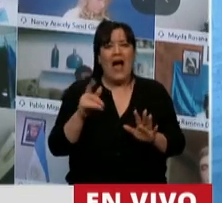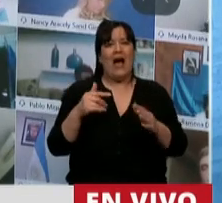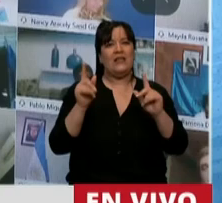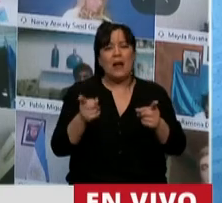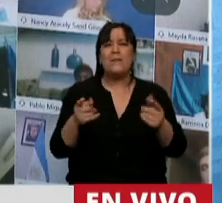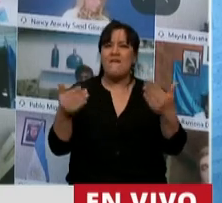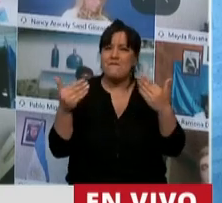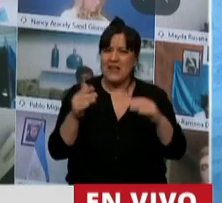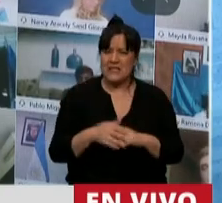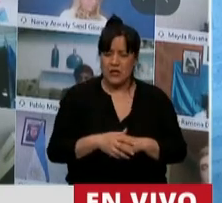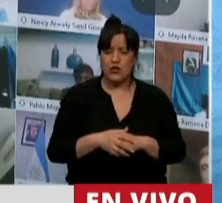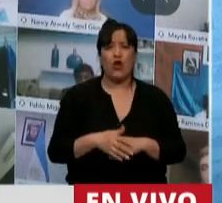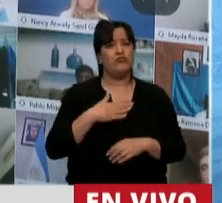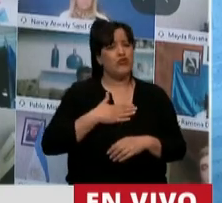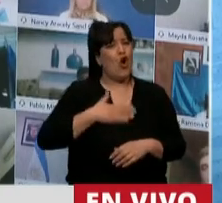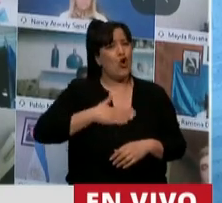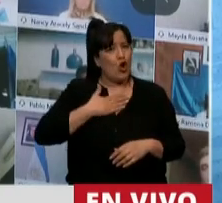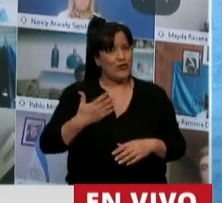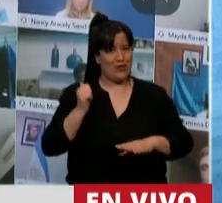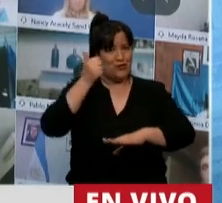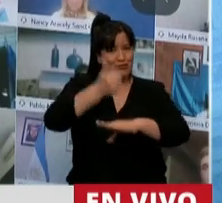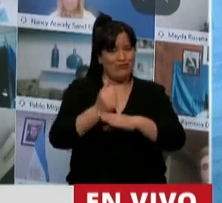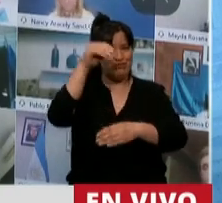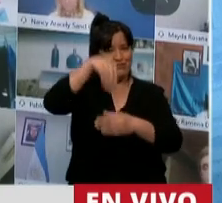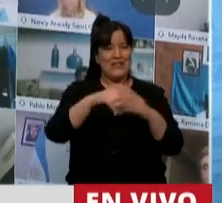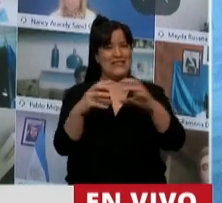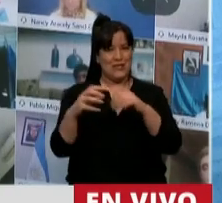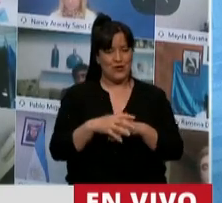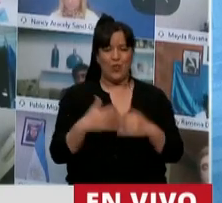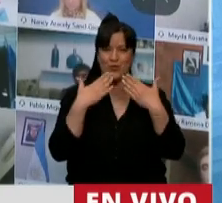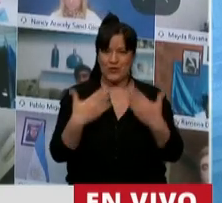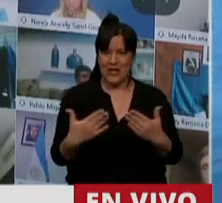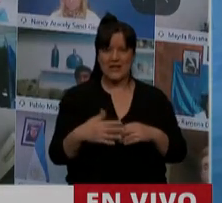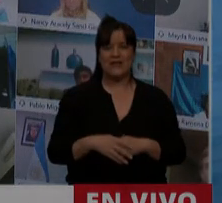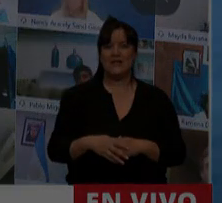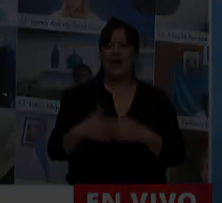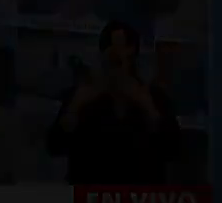felicitar, ponerme contento de estar participando de esta sesión. Muchas gracias. Gracias, diputado.